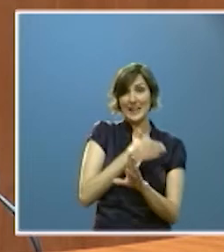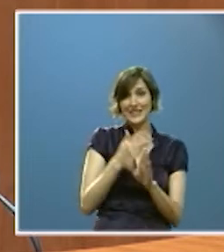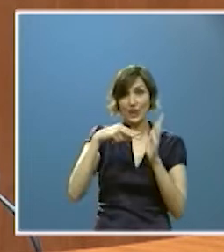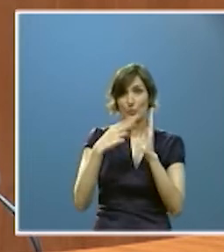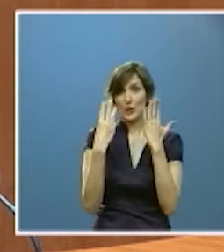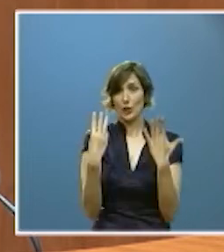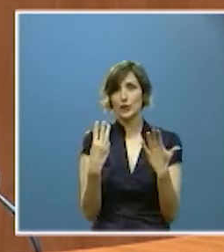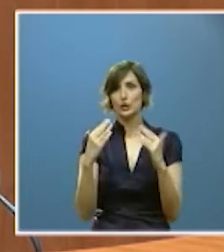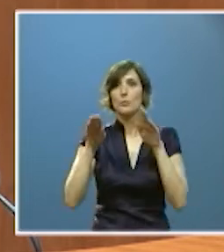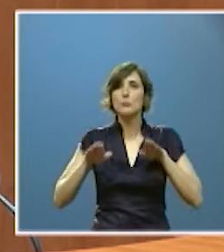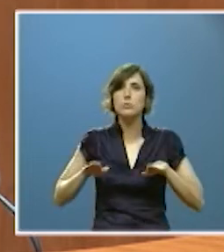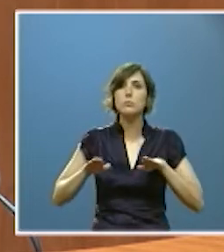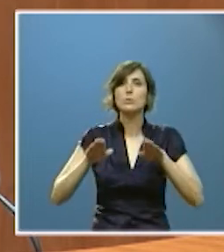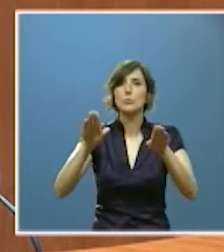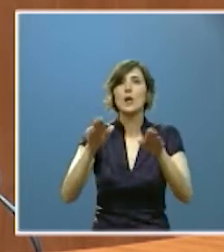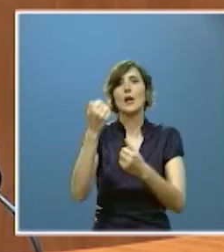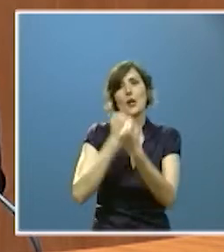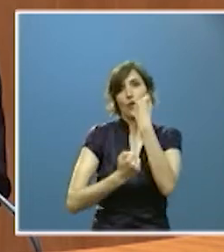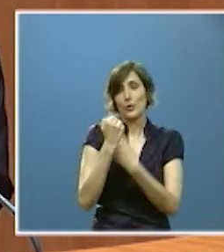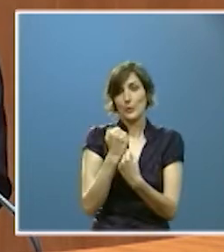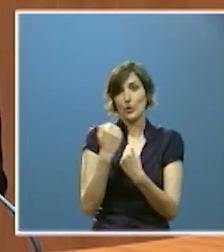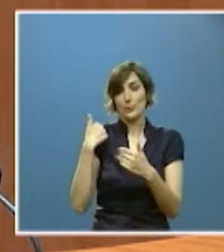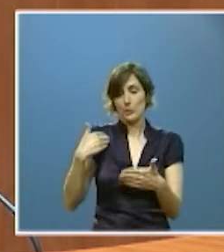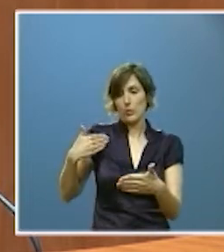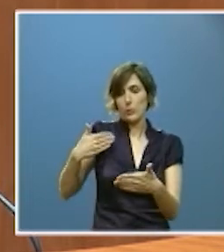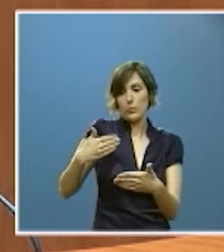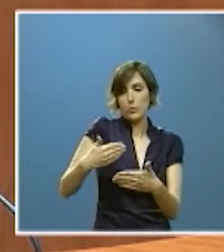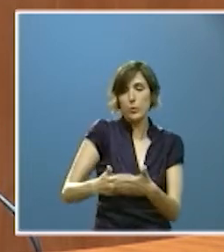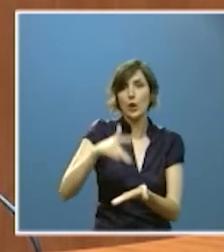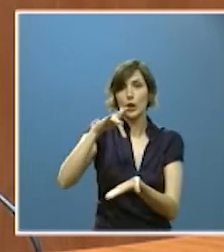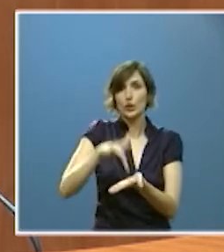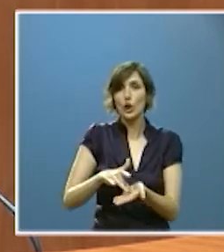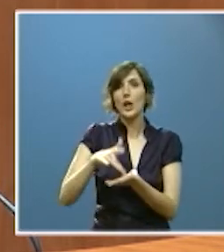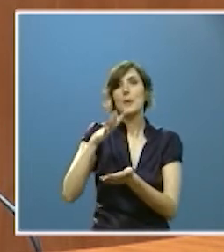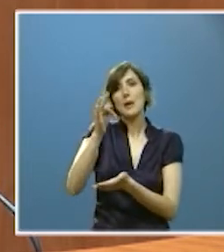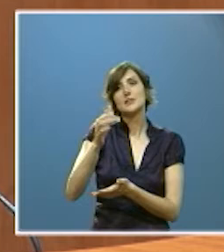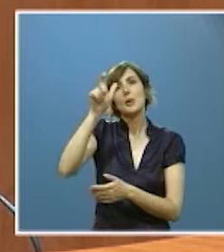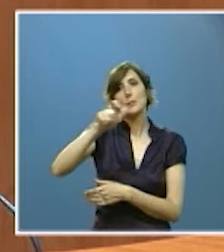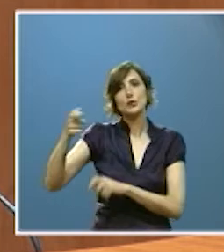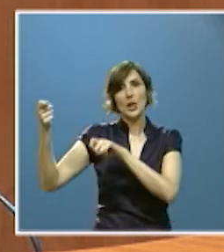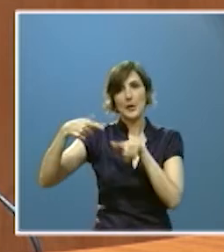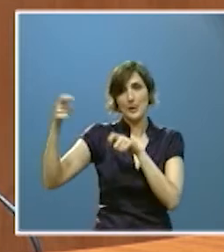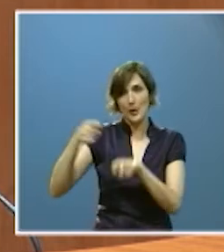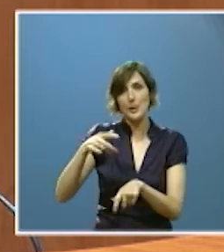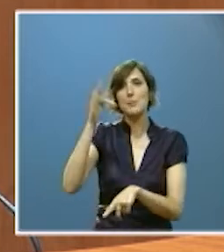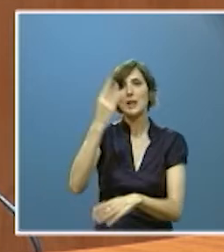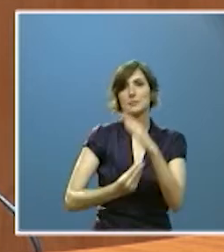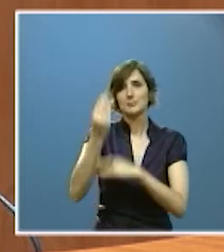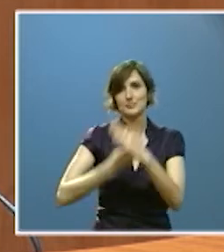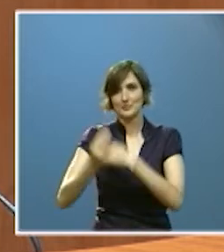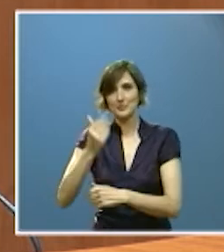económico estable producido durante ellos y por la llegada aquí de inmigrantes y el repunte de la natalidad